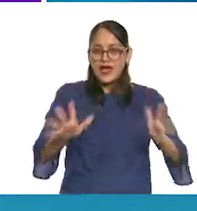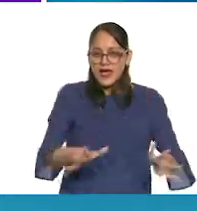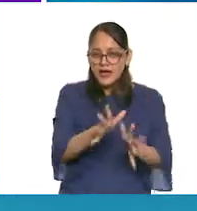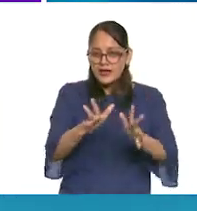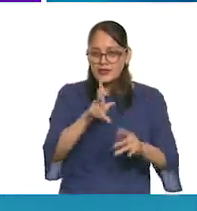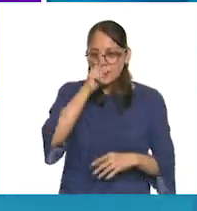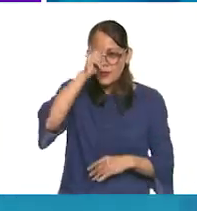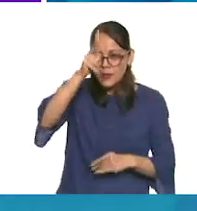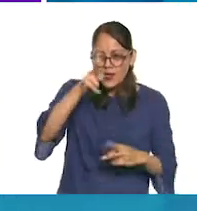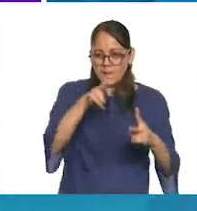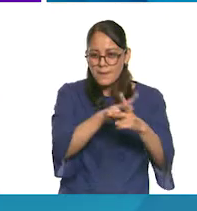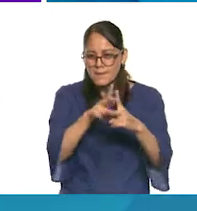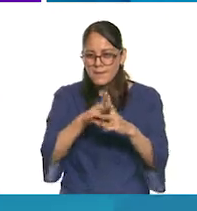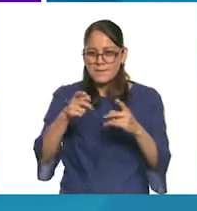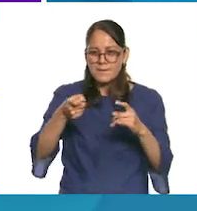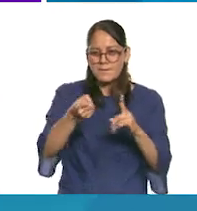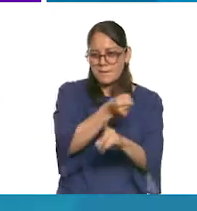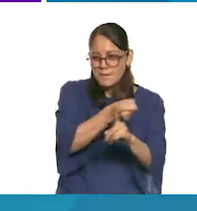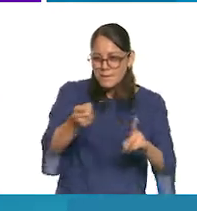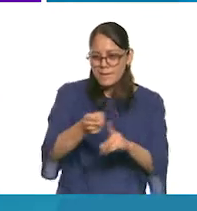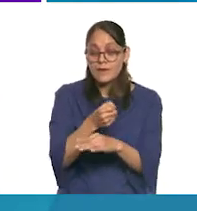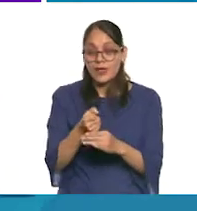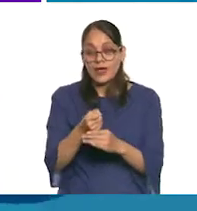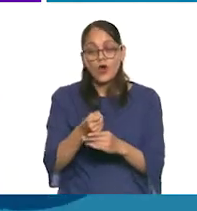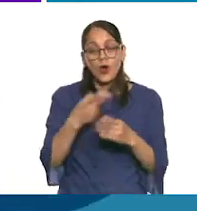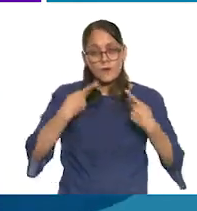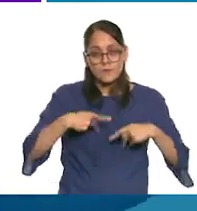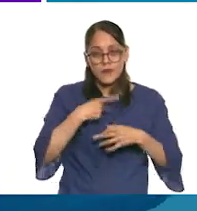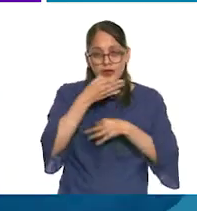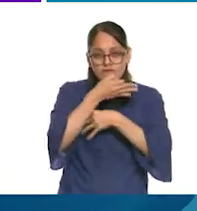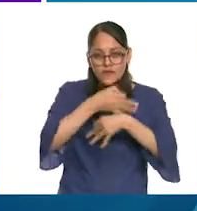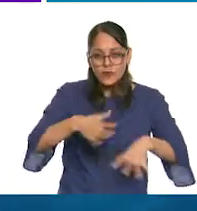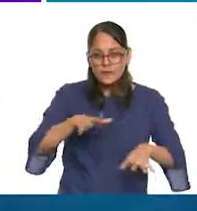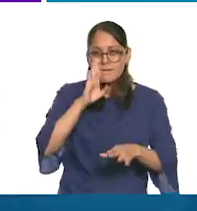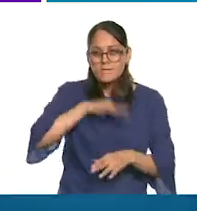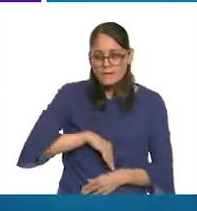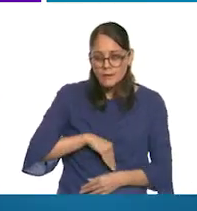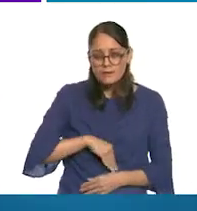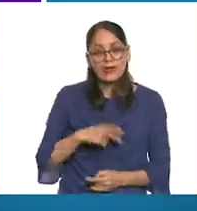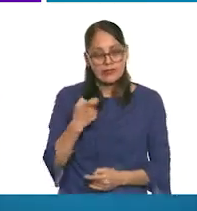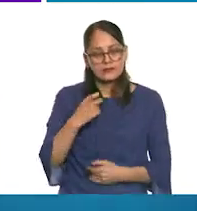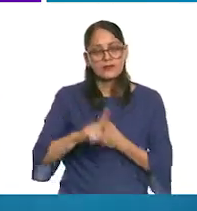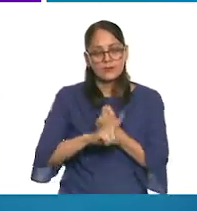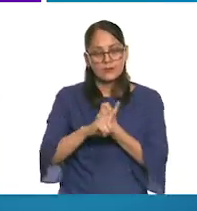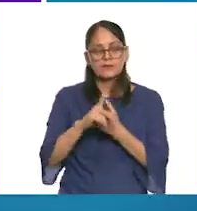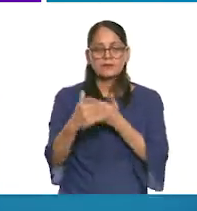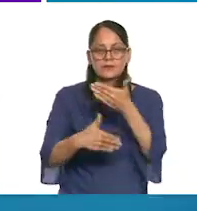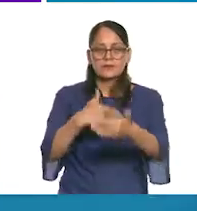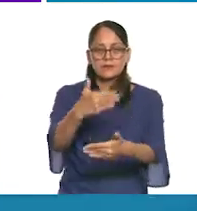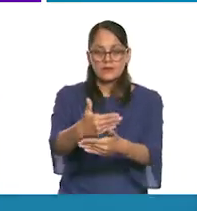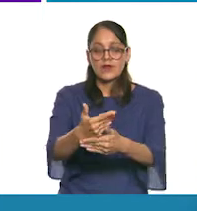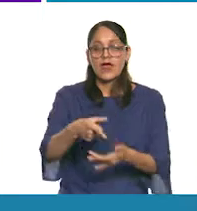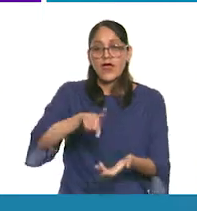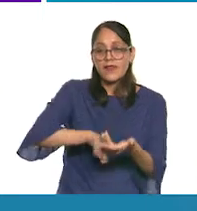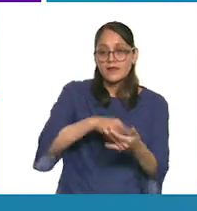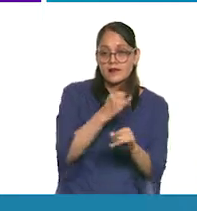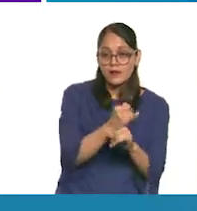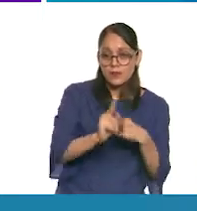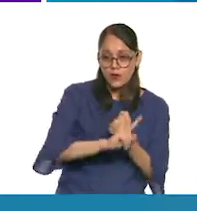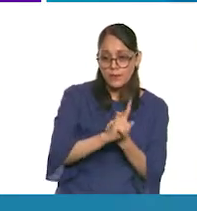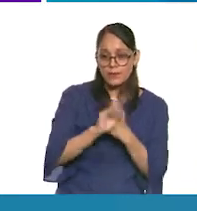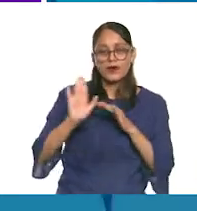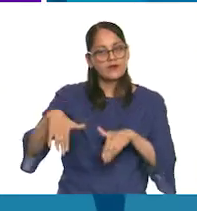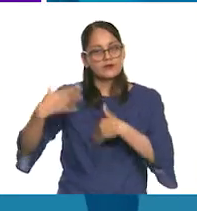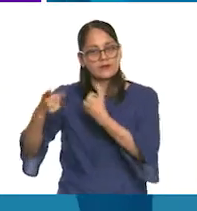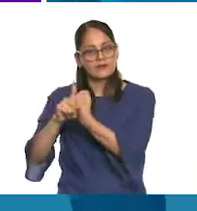desinformar a la gente, y esto puede traer consecuencias muy graves, tanto dentro como fuera del ciberespacio.